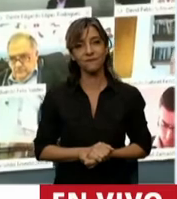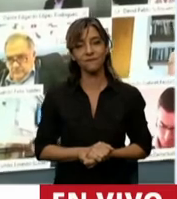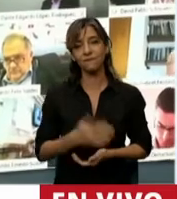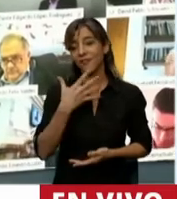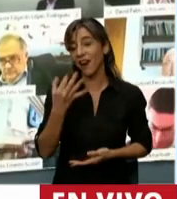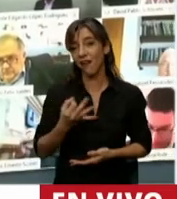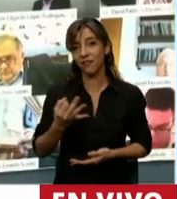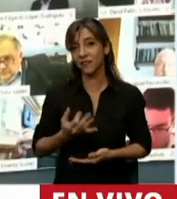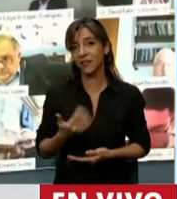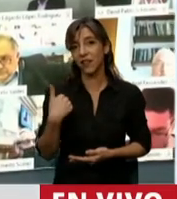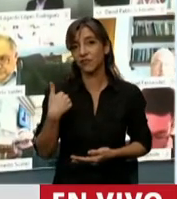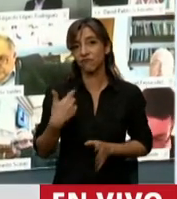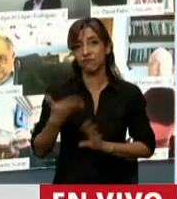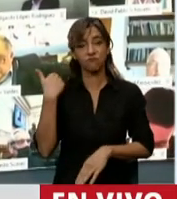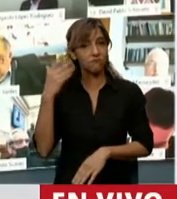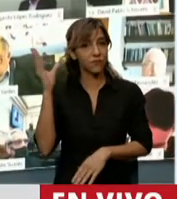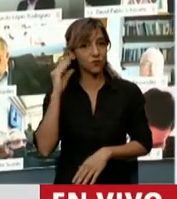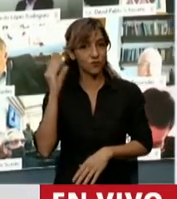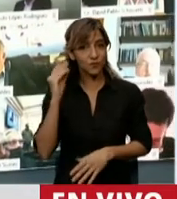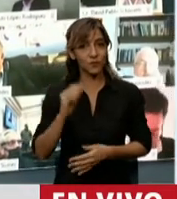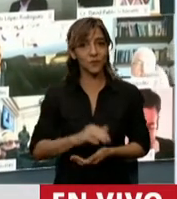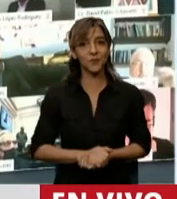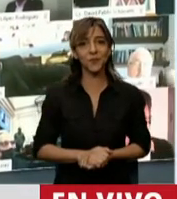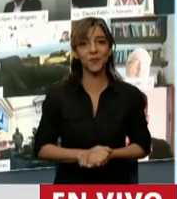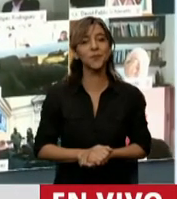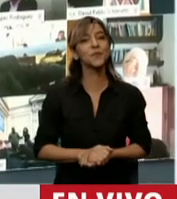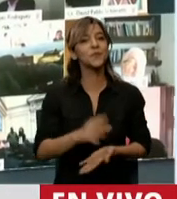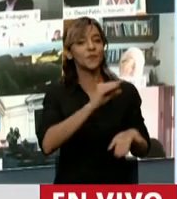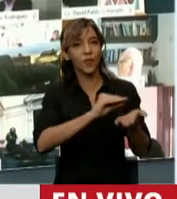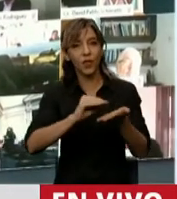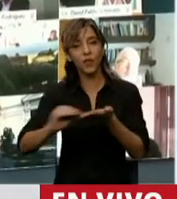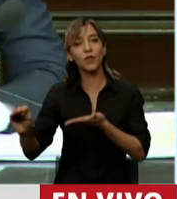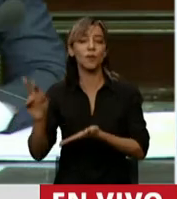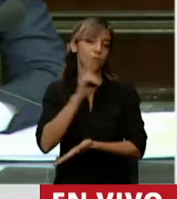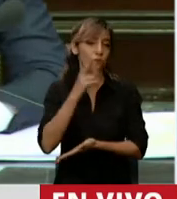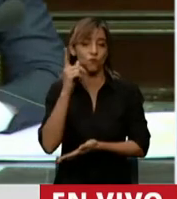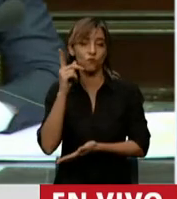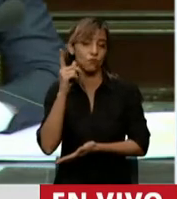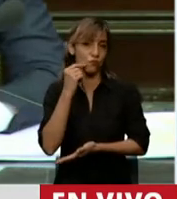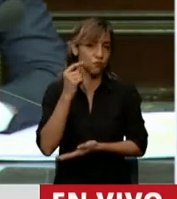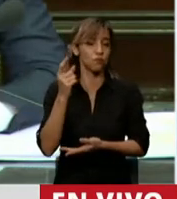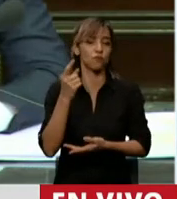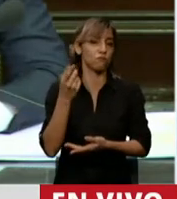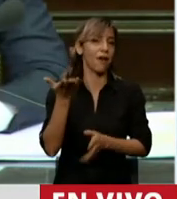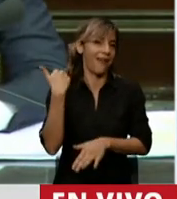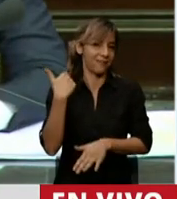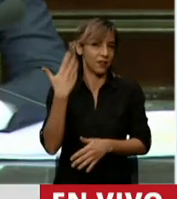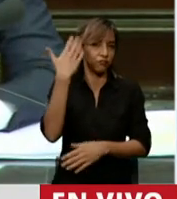escuchaba el discurso de los diputados y diputadas de la oposición más temprano y